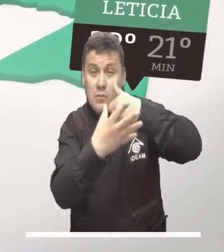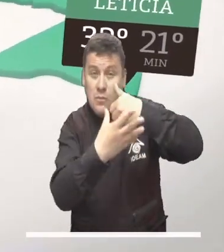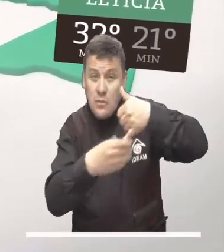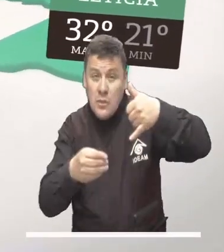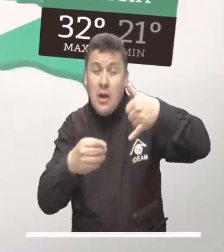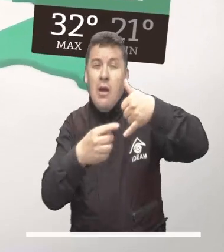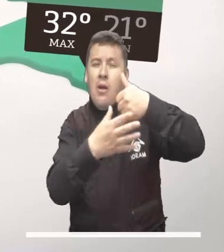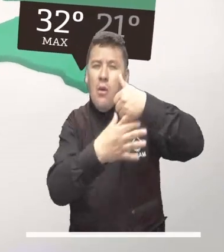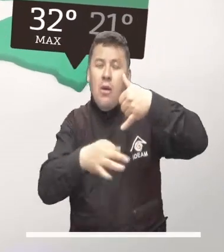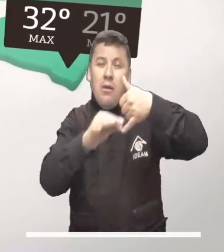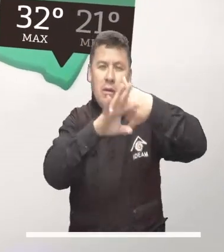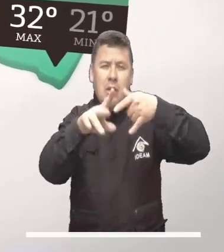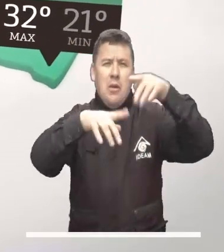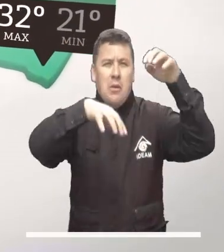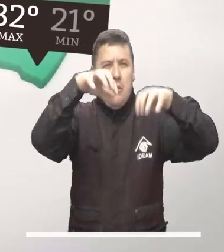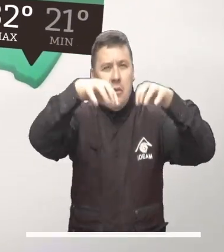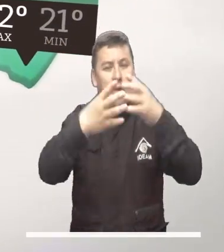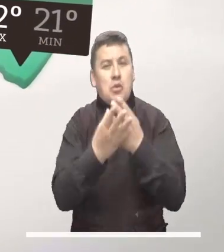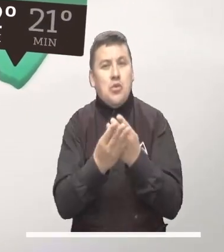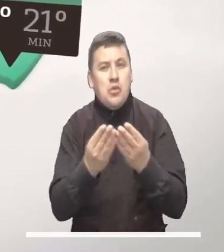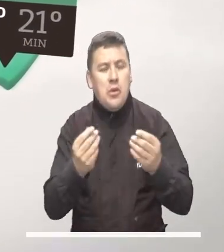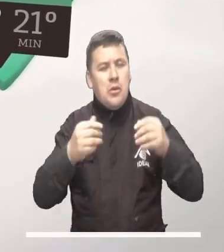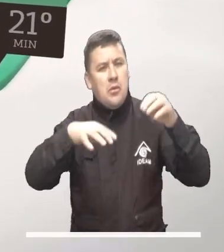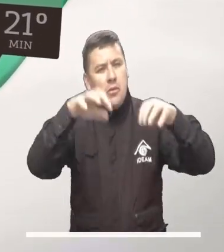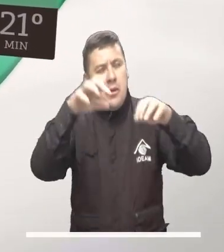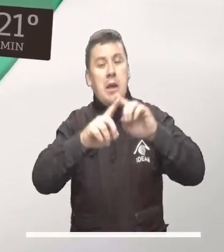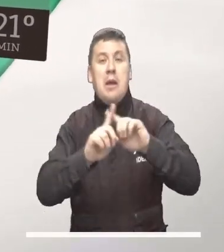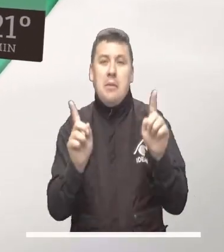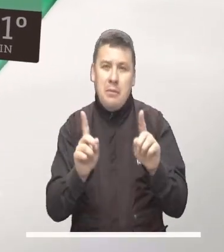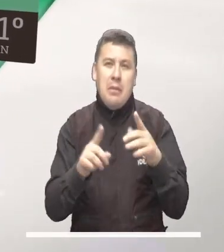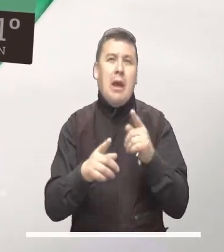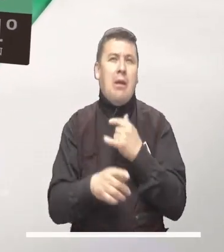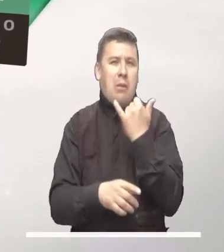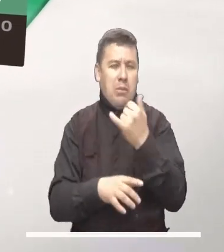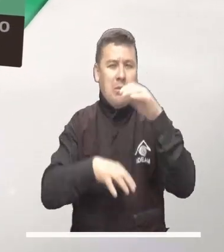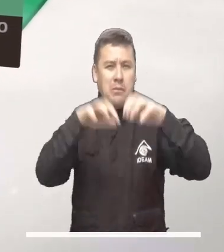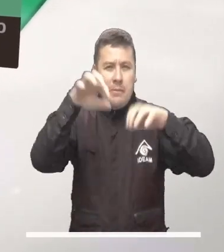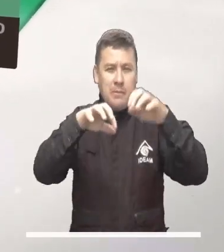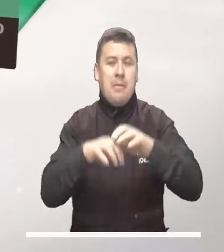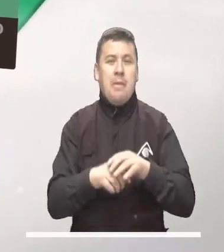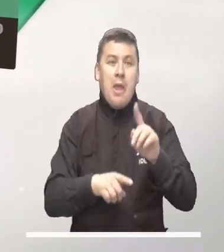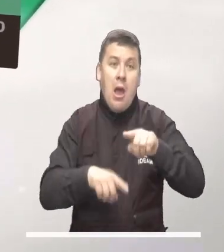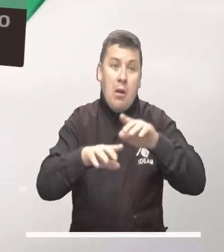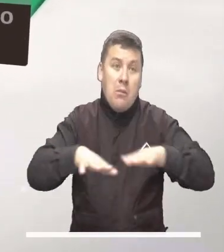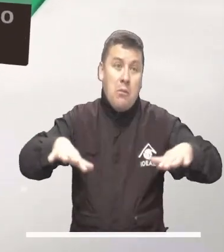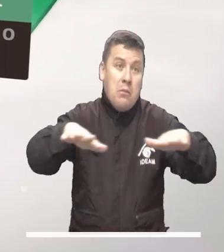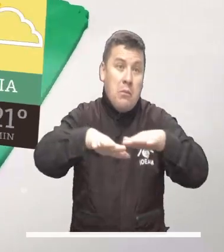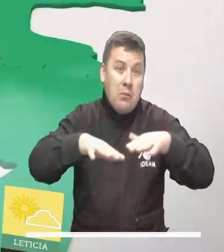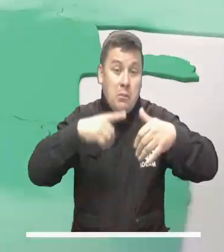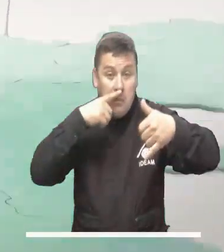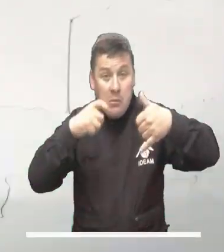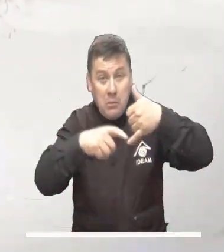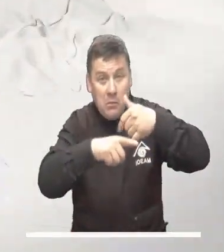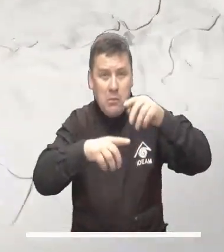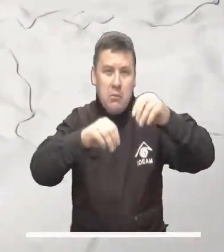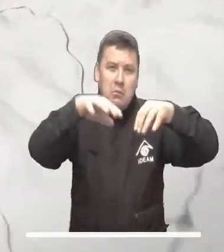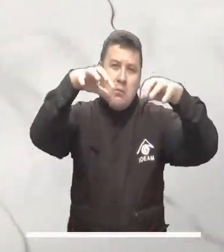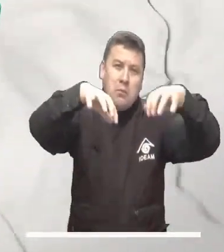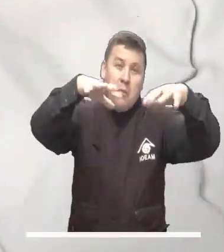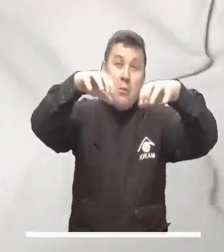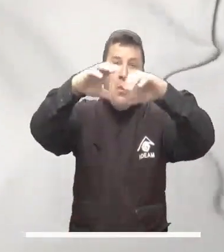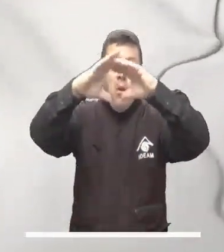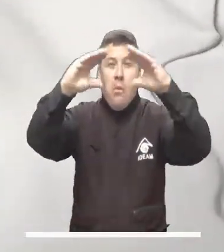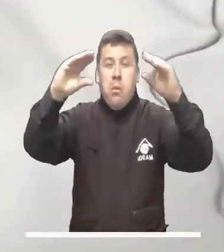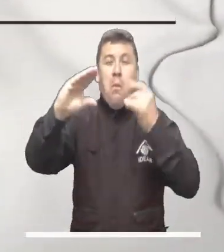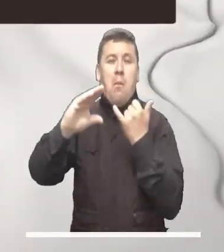Amazonas, Guainía y Guaviare, la lluvia se tornará más suave, aunque no dejará de hacer presencia. El resto del trapecio amazónico estará